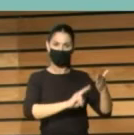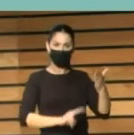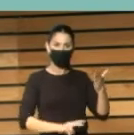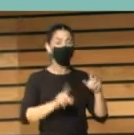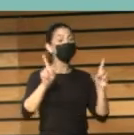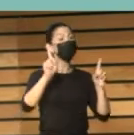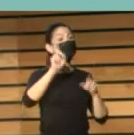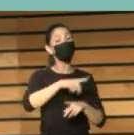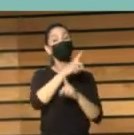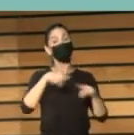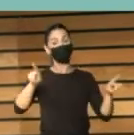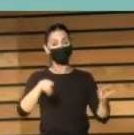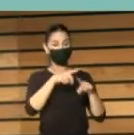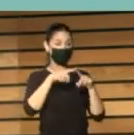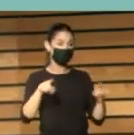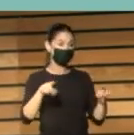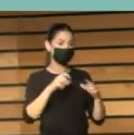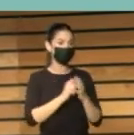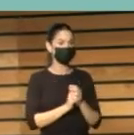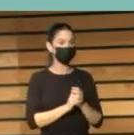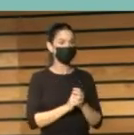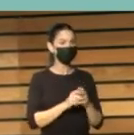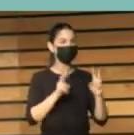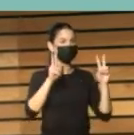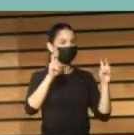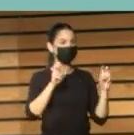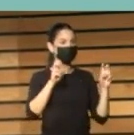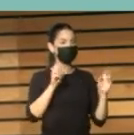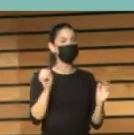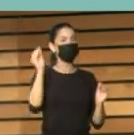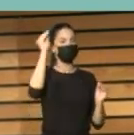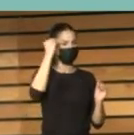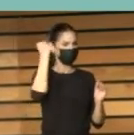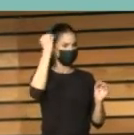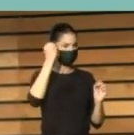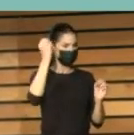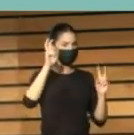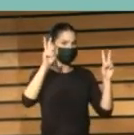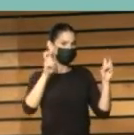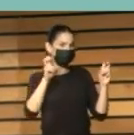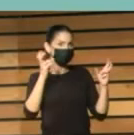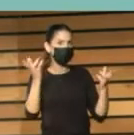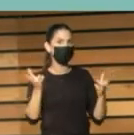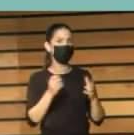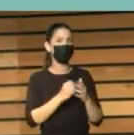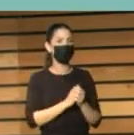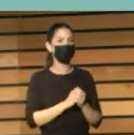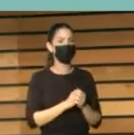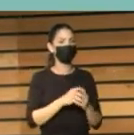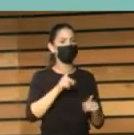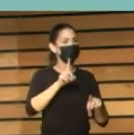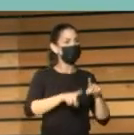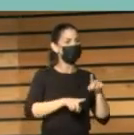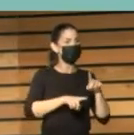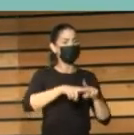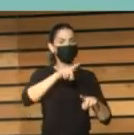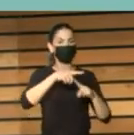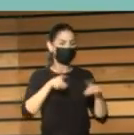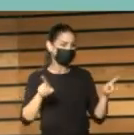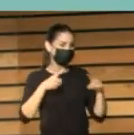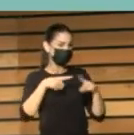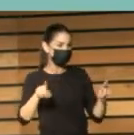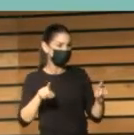la música, y en esa idea, con esa esencia de, bueno, pues de tener en cuenta diferentes disciplinas culturales y